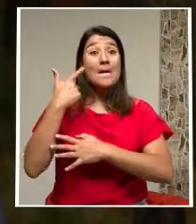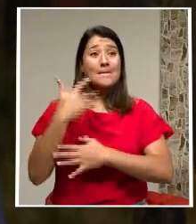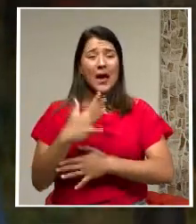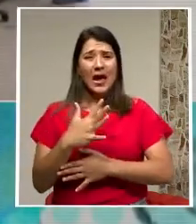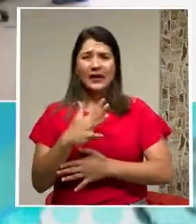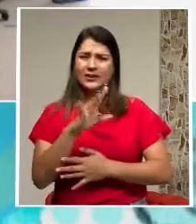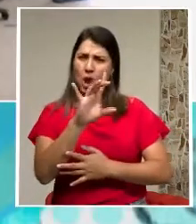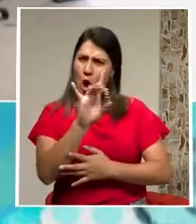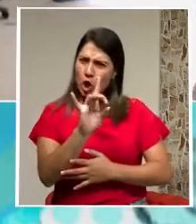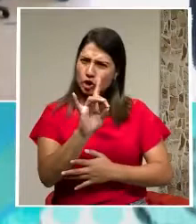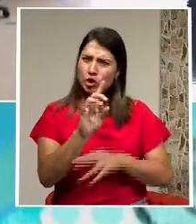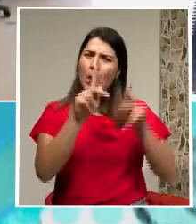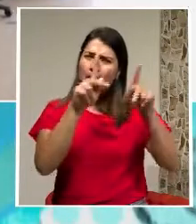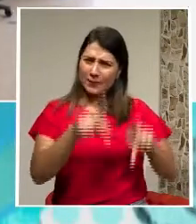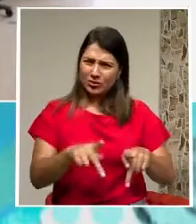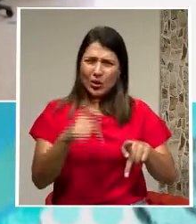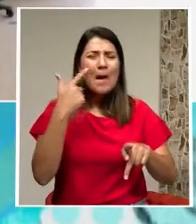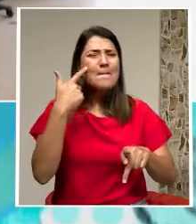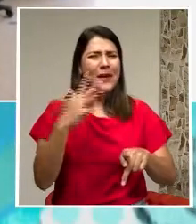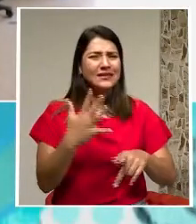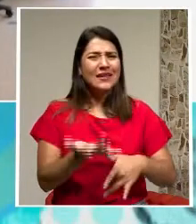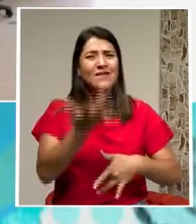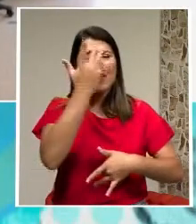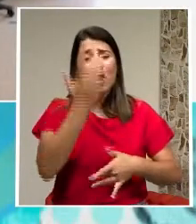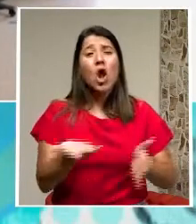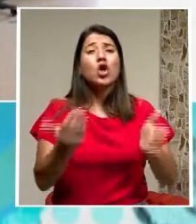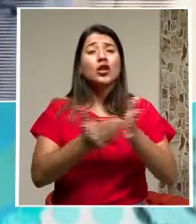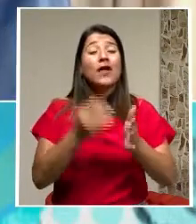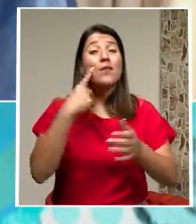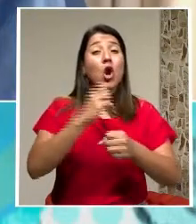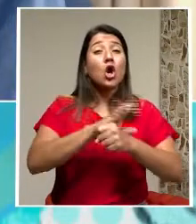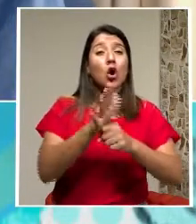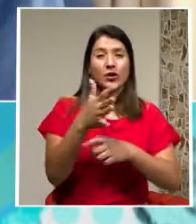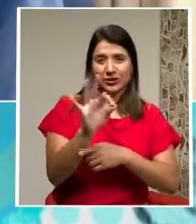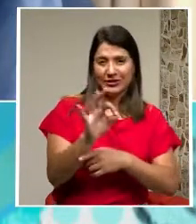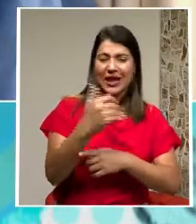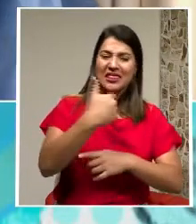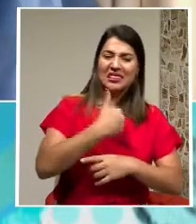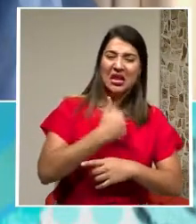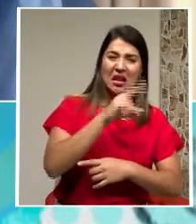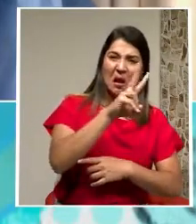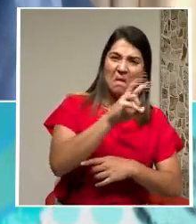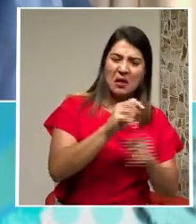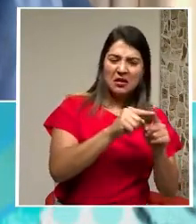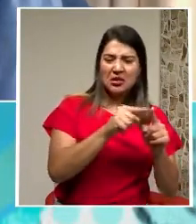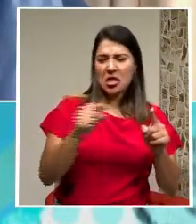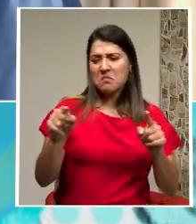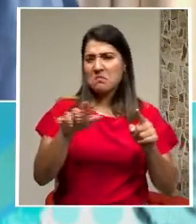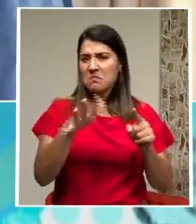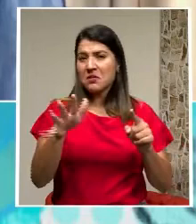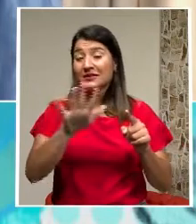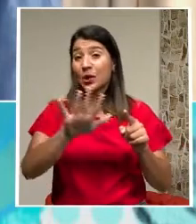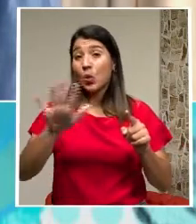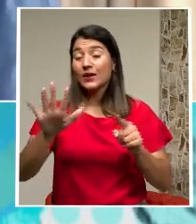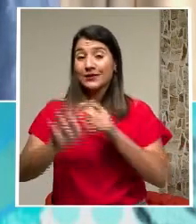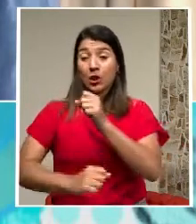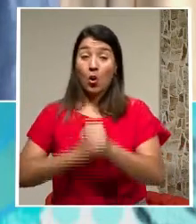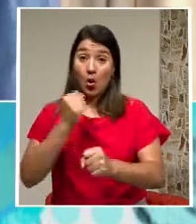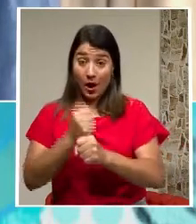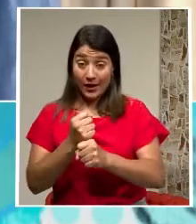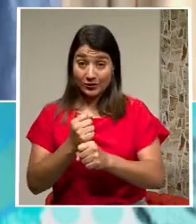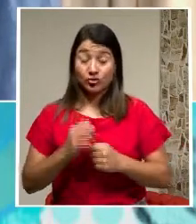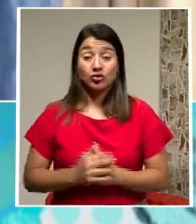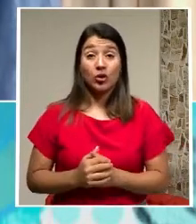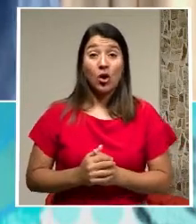por COVID-19 Se trata de personas entre los 20 y los 55 años de edad Hoy